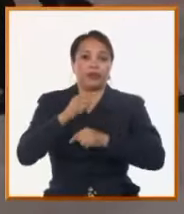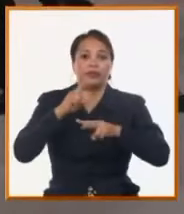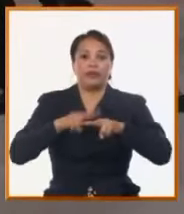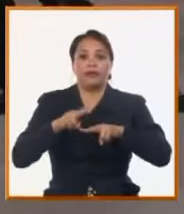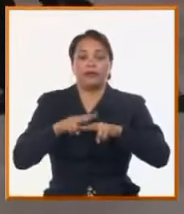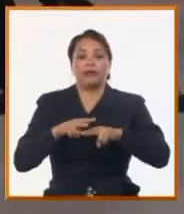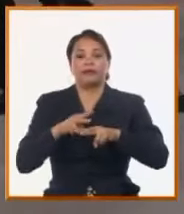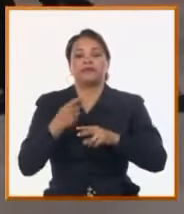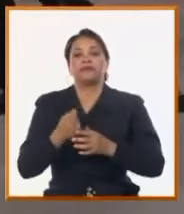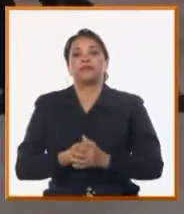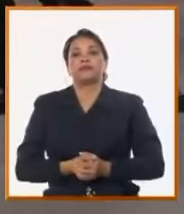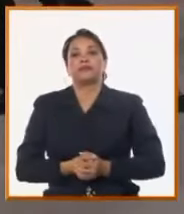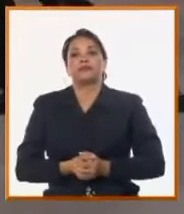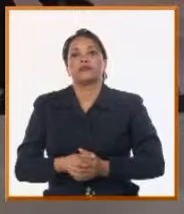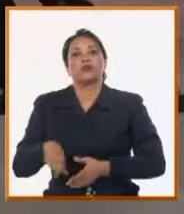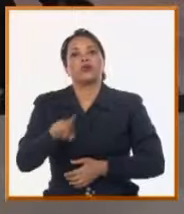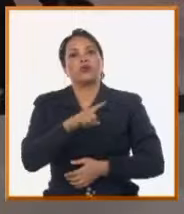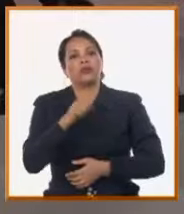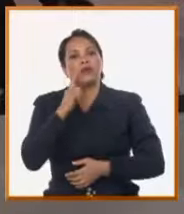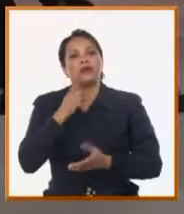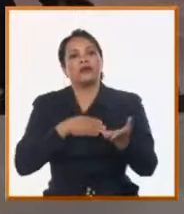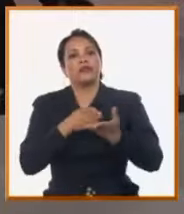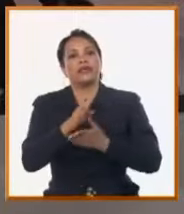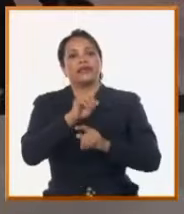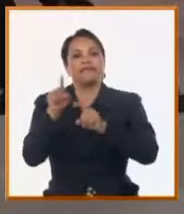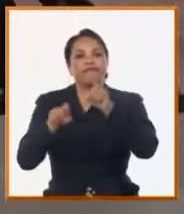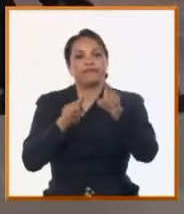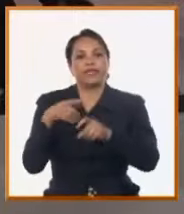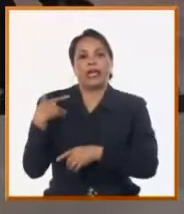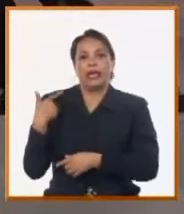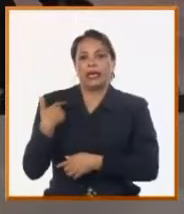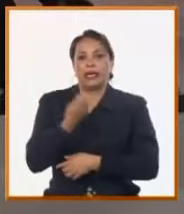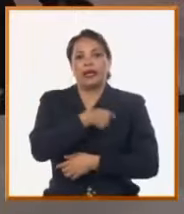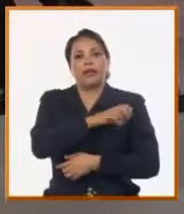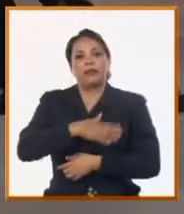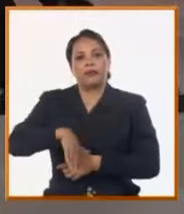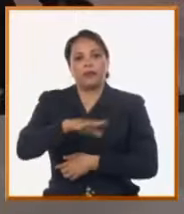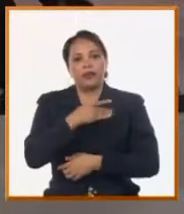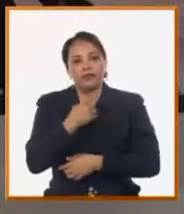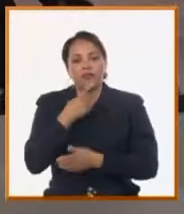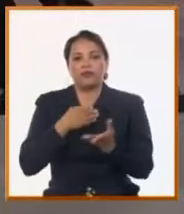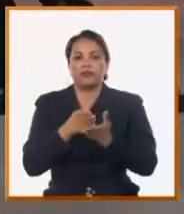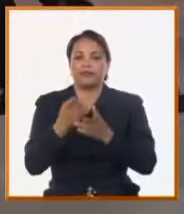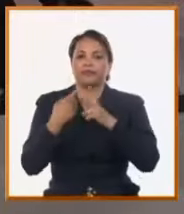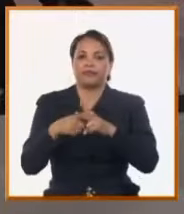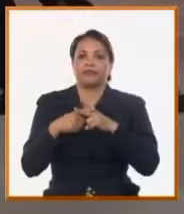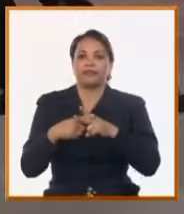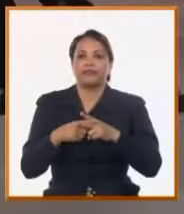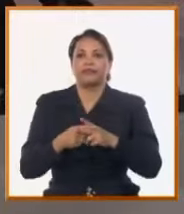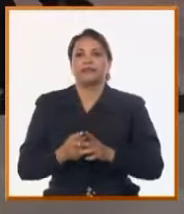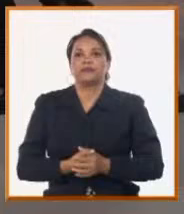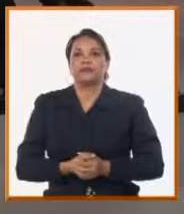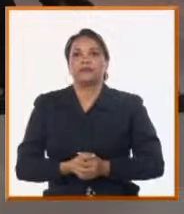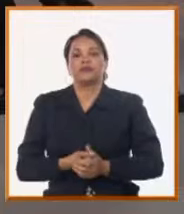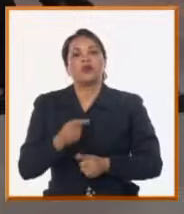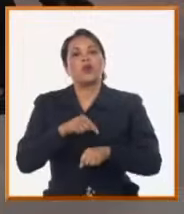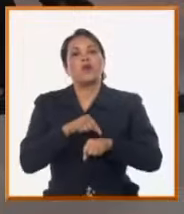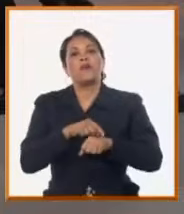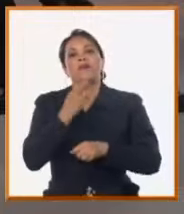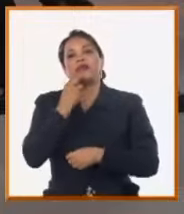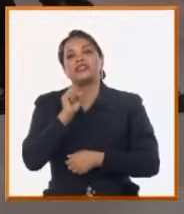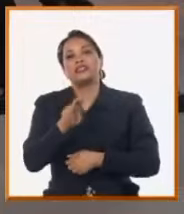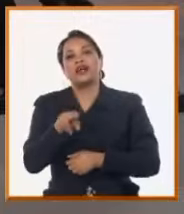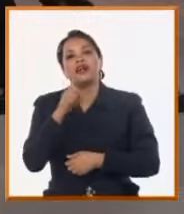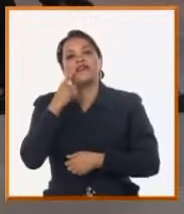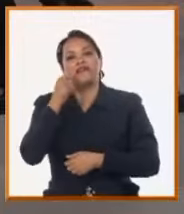decía estará siguiendo pues cada una de las opiniones que se recibieron. José Antonio, bueno, un mensaje final para nuestros